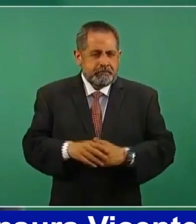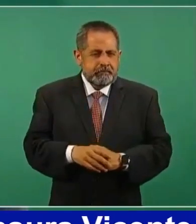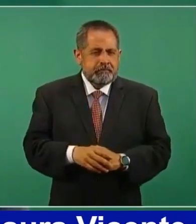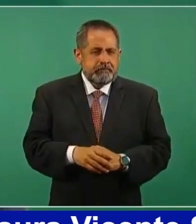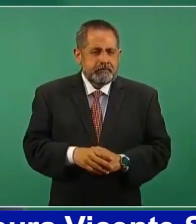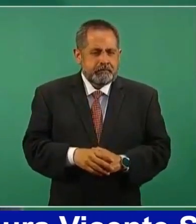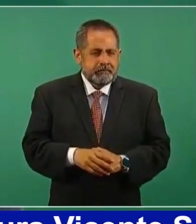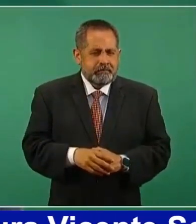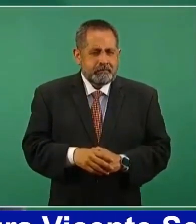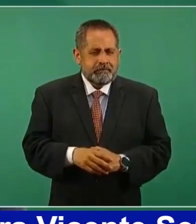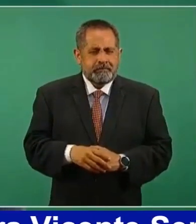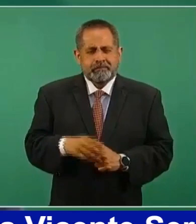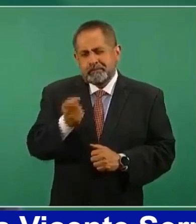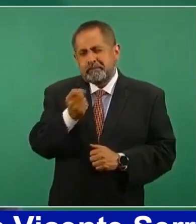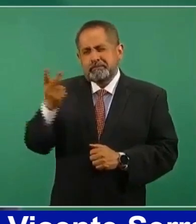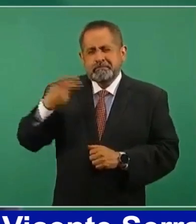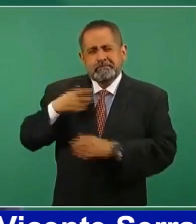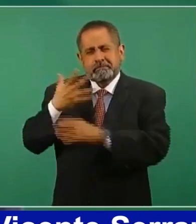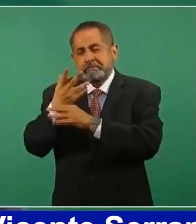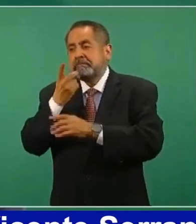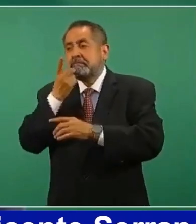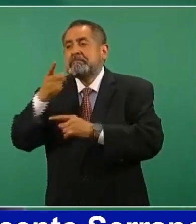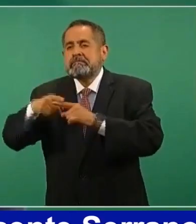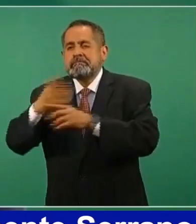que se le atribuye a varios personajes,